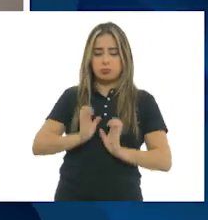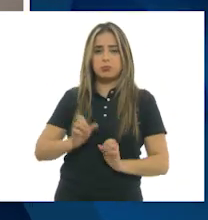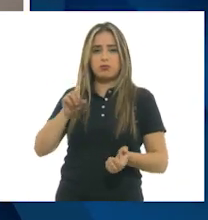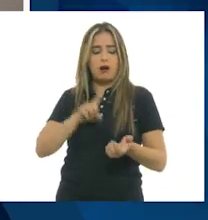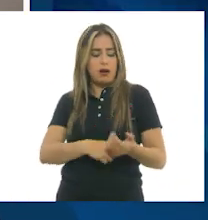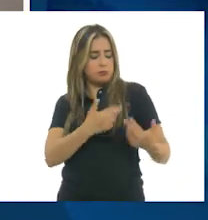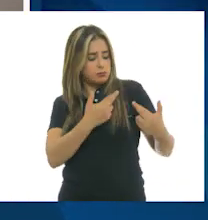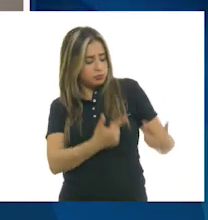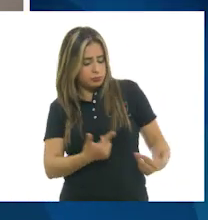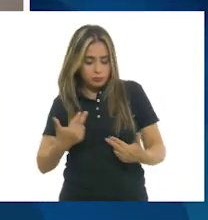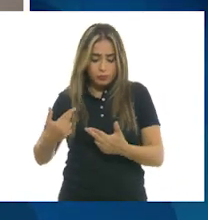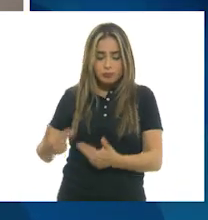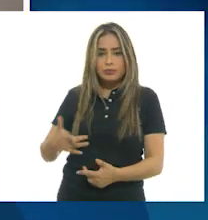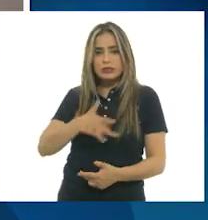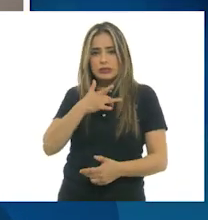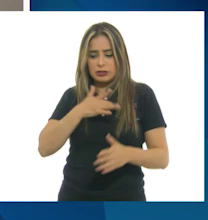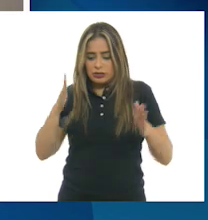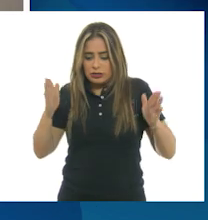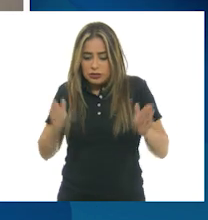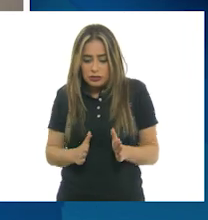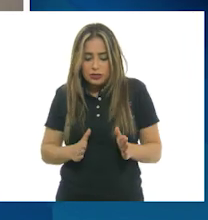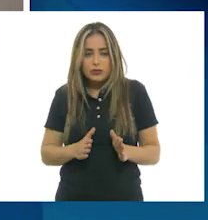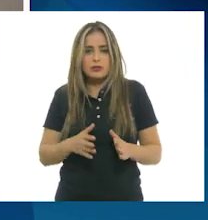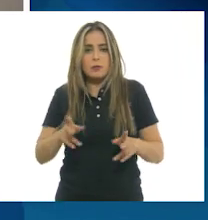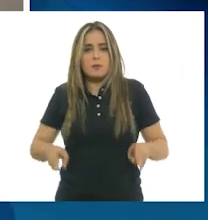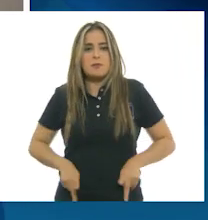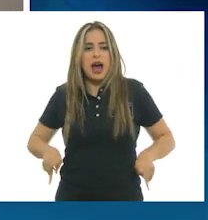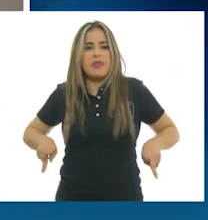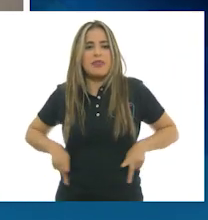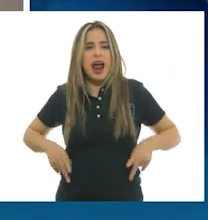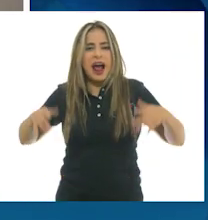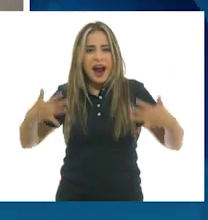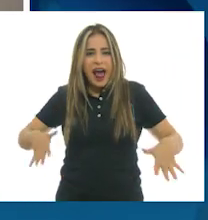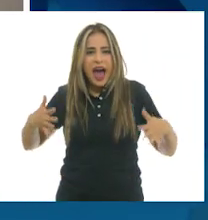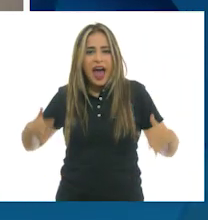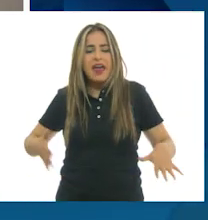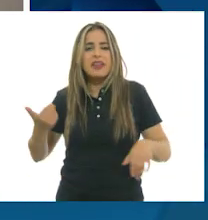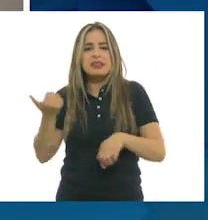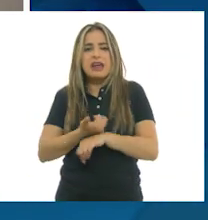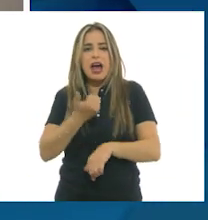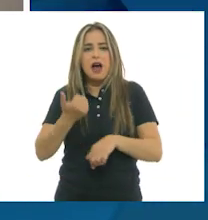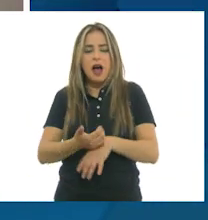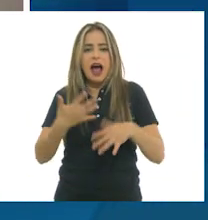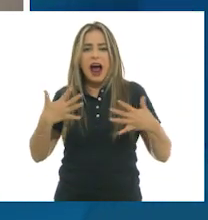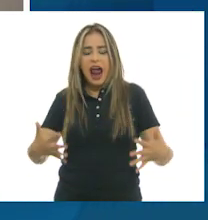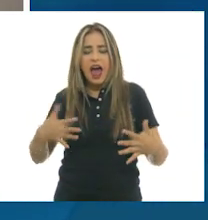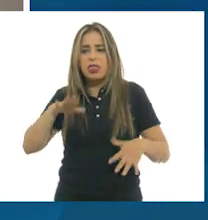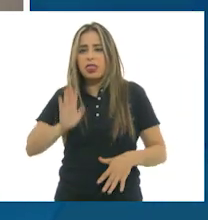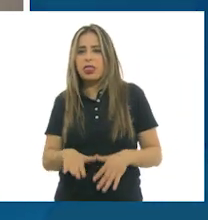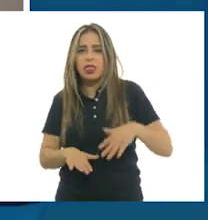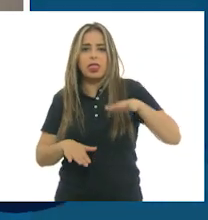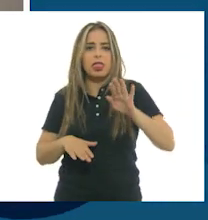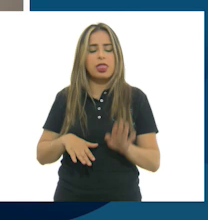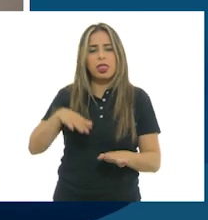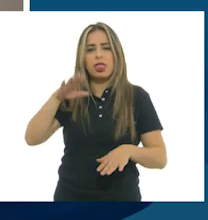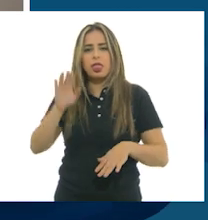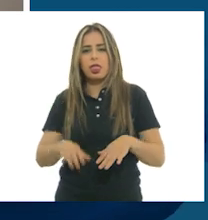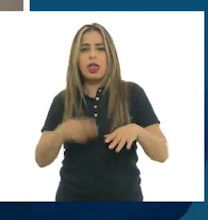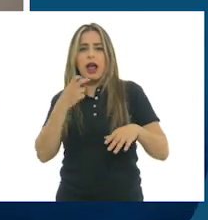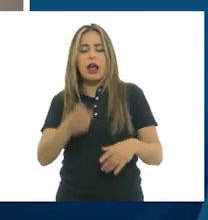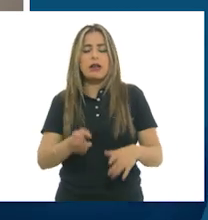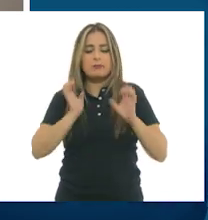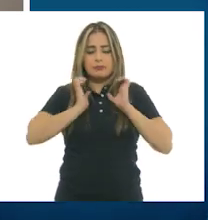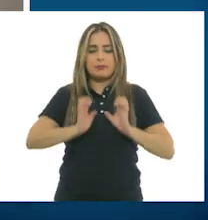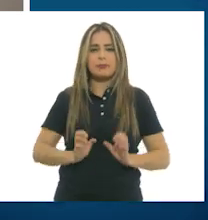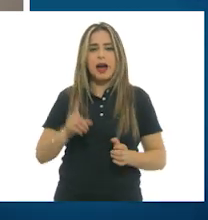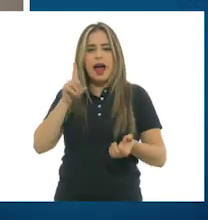que le queda muy chico el saco, muy grande, muy amplios los pantalones, muy grandes los zapatos. Y ya todo eso genera un contraste dentro del mismo